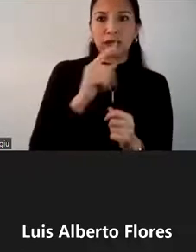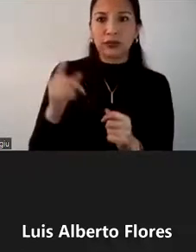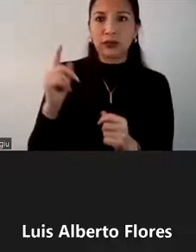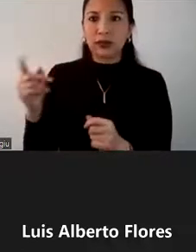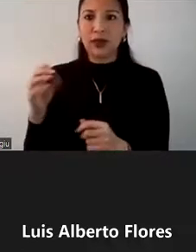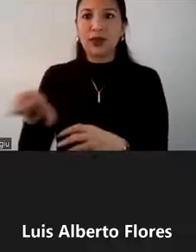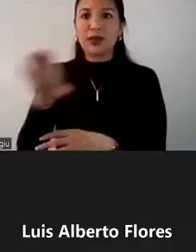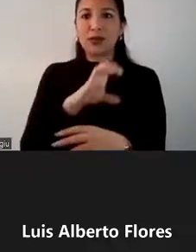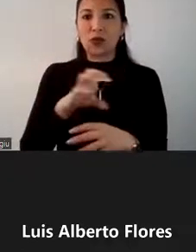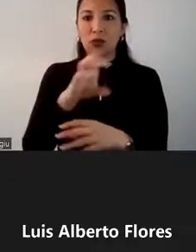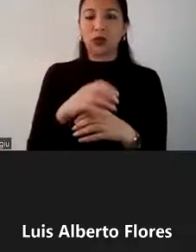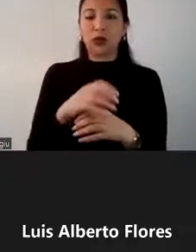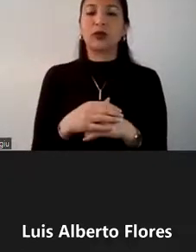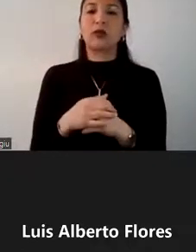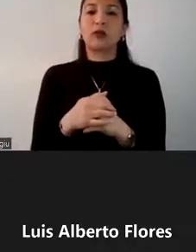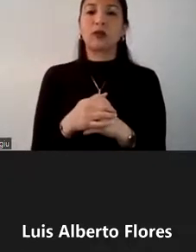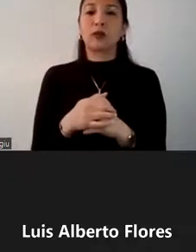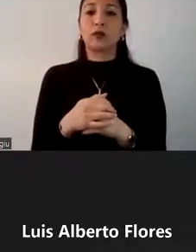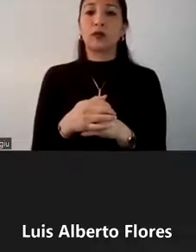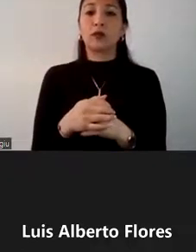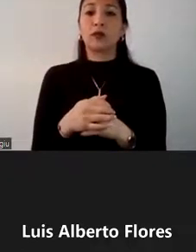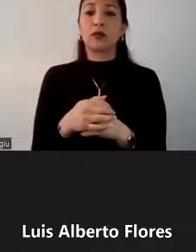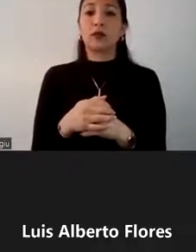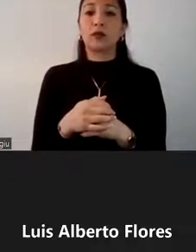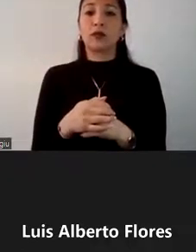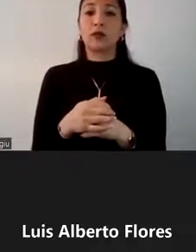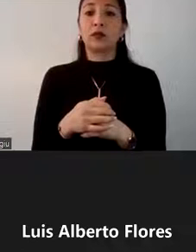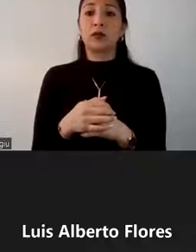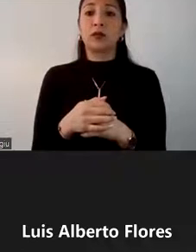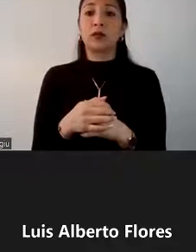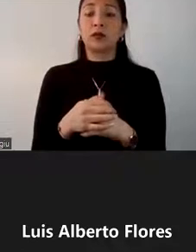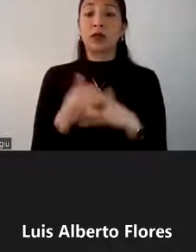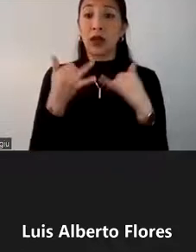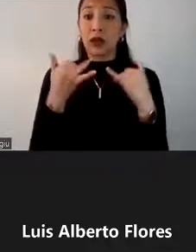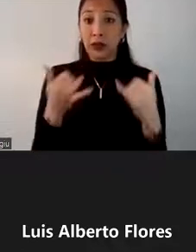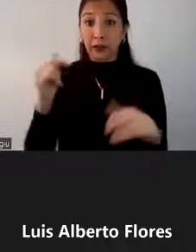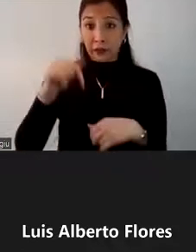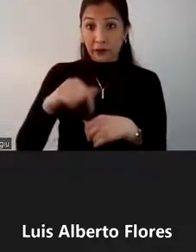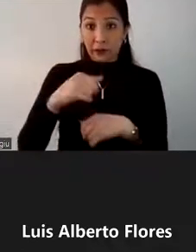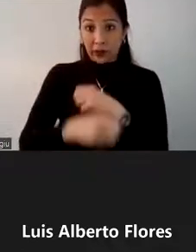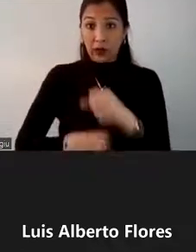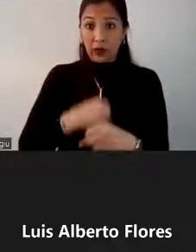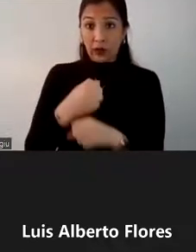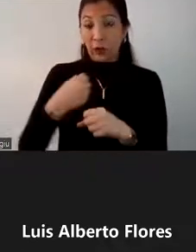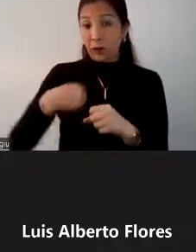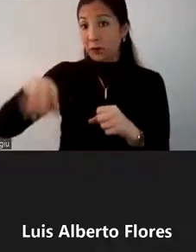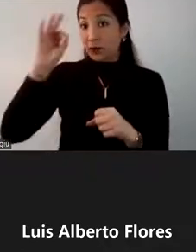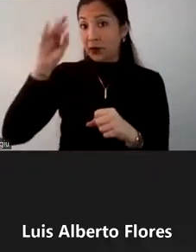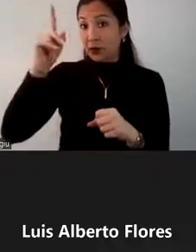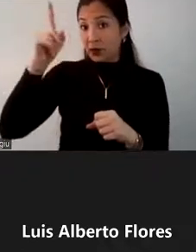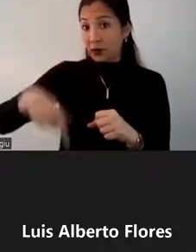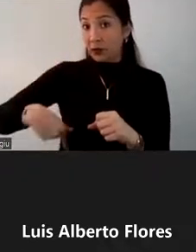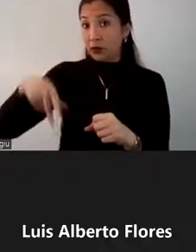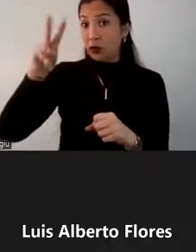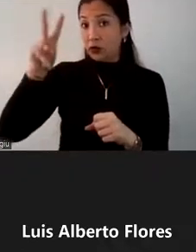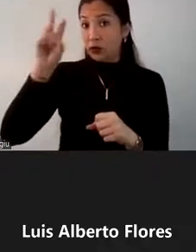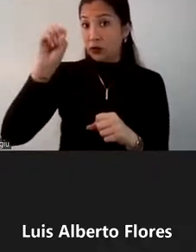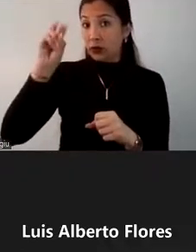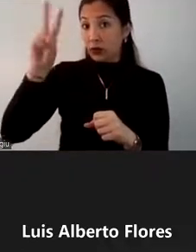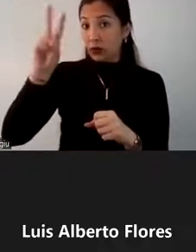bioseguridad. Ya plasmándonos en este año, para el primer trimestre del 2022,